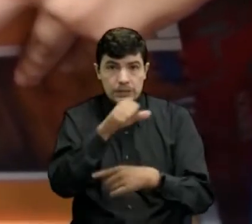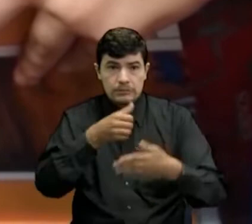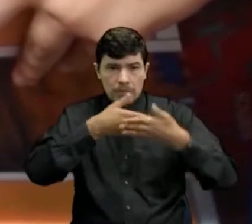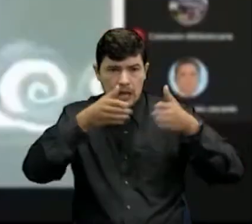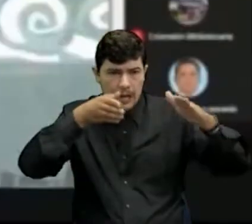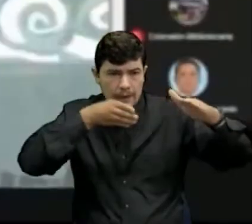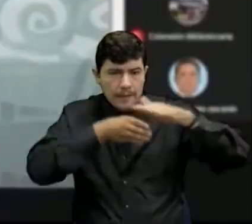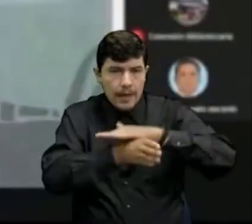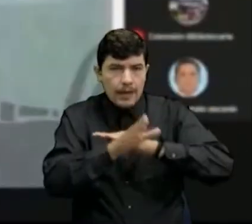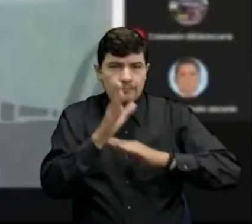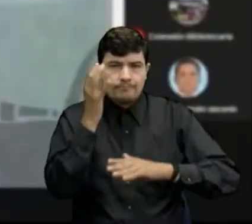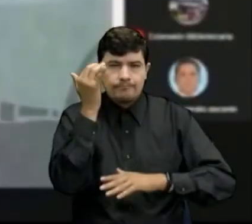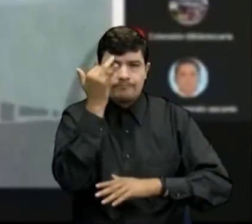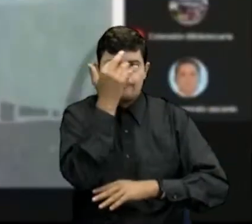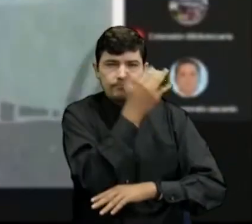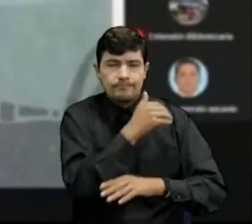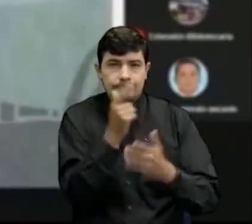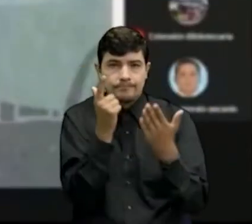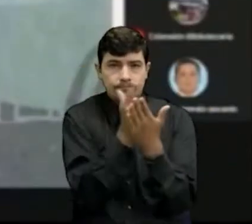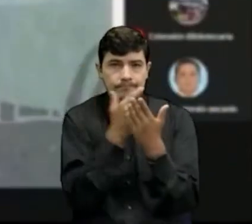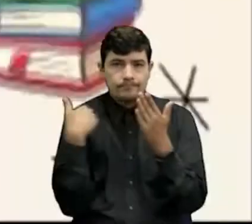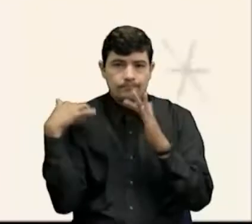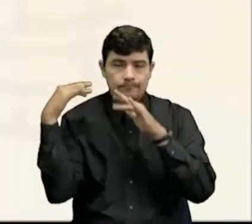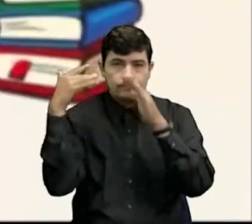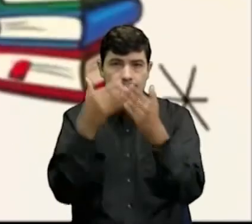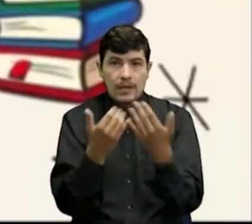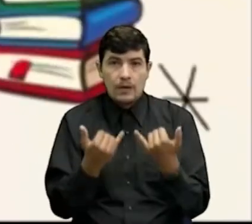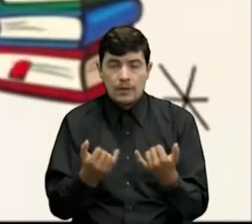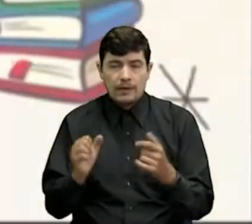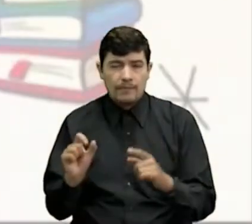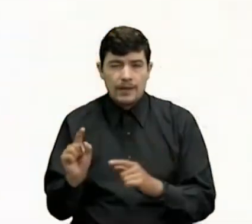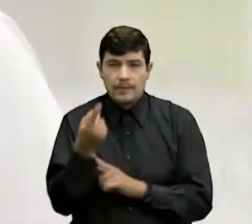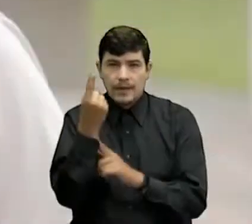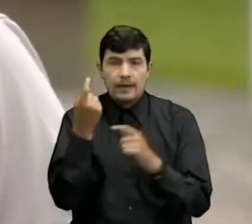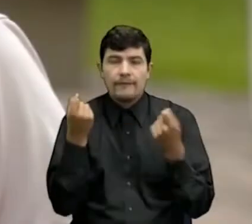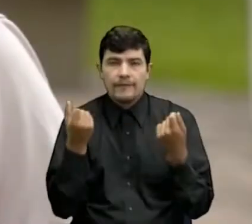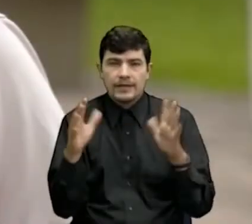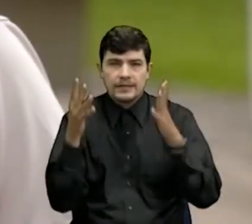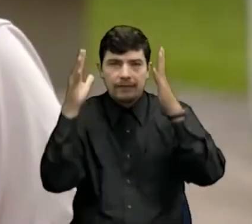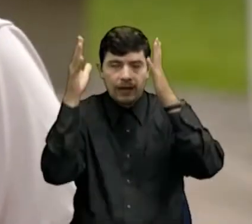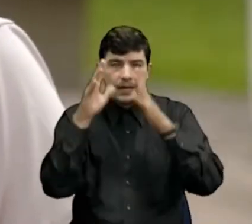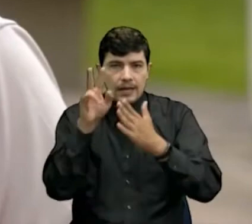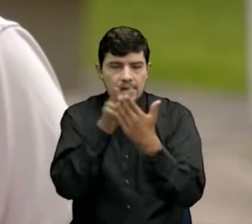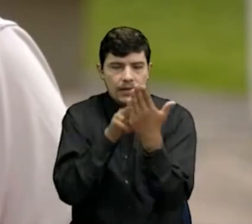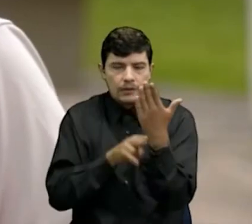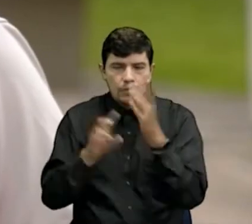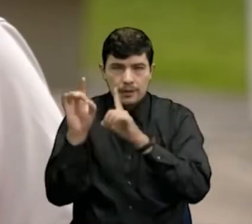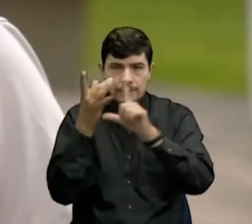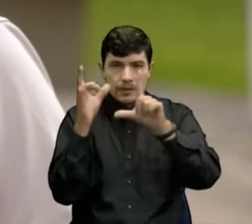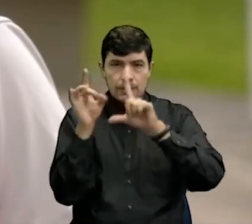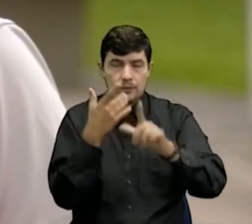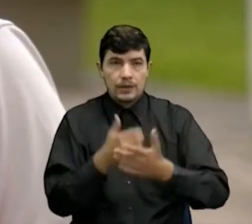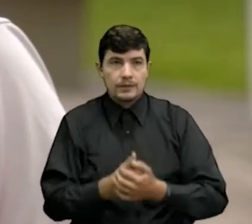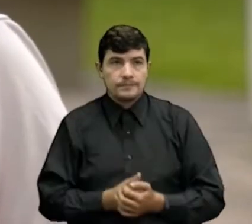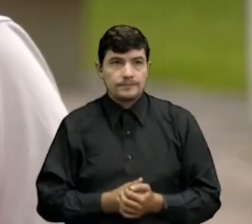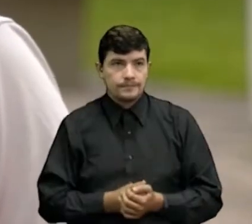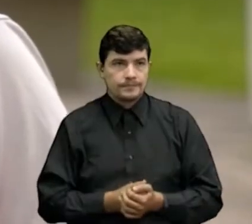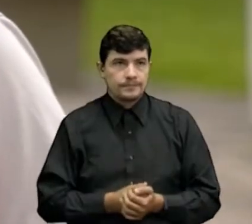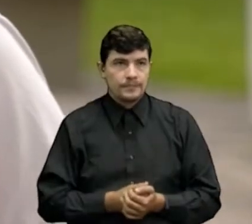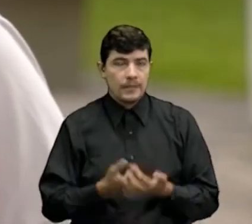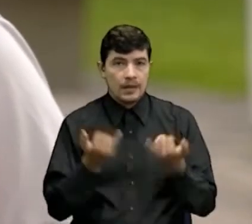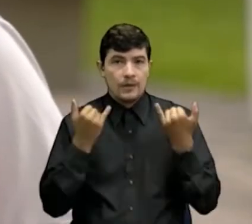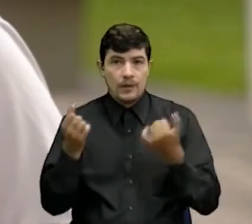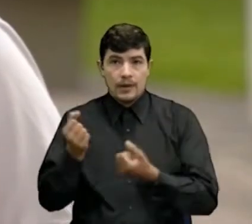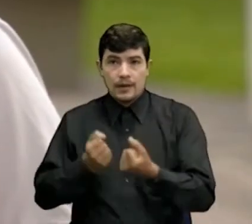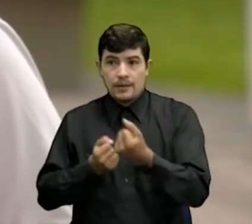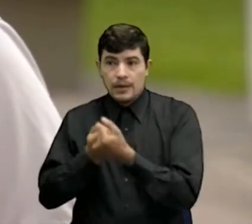literatura. Hoy por primera vez presenta el Festival de la Lectura Virtual. Nace gracias a los programas de extensión bibliotecaria y